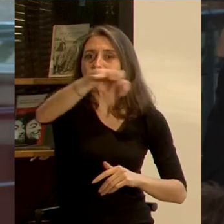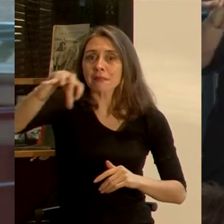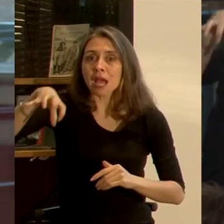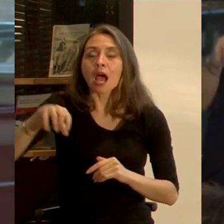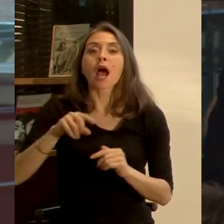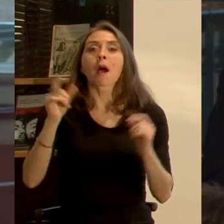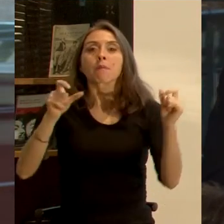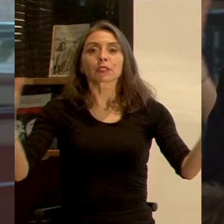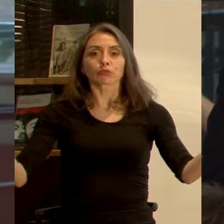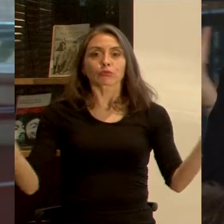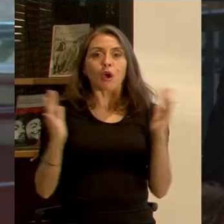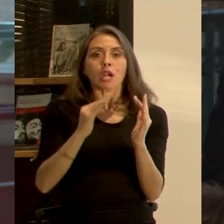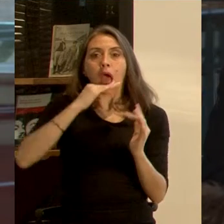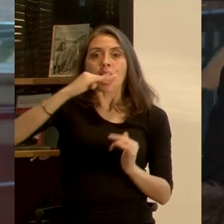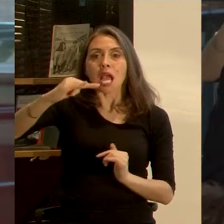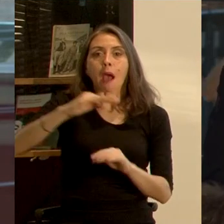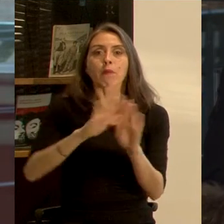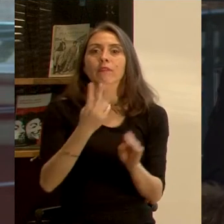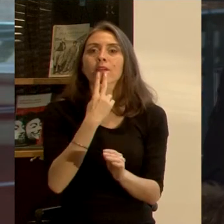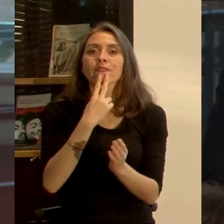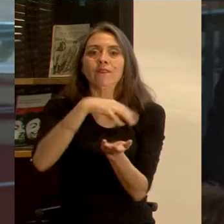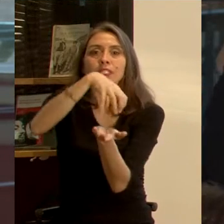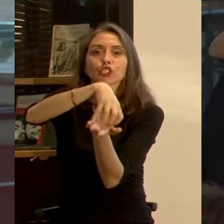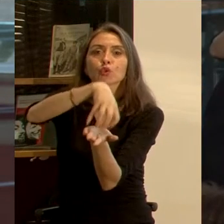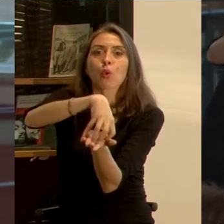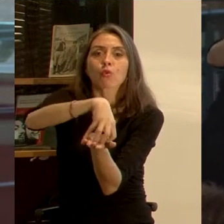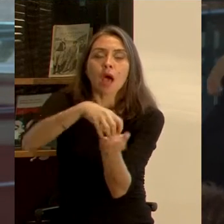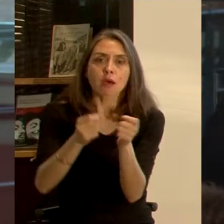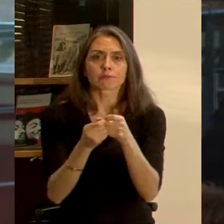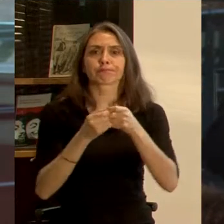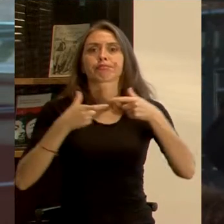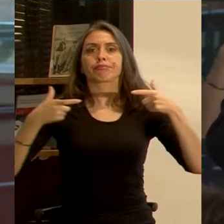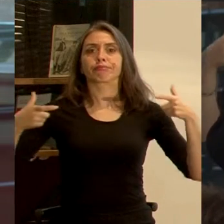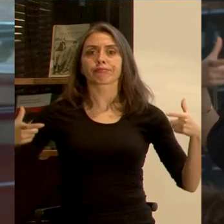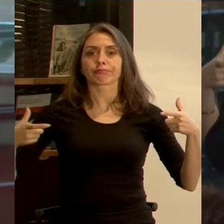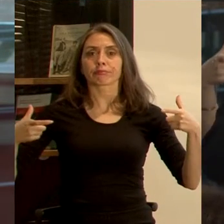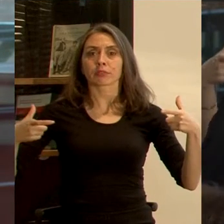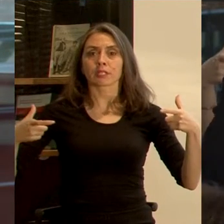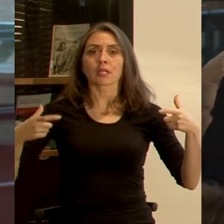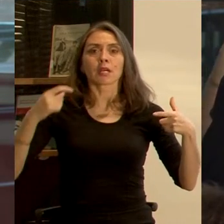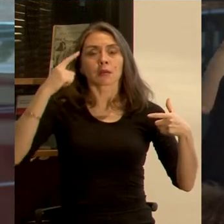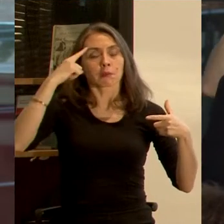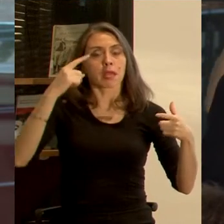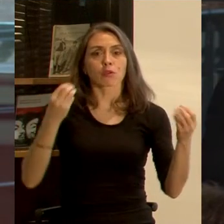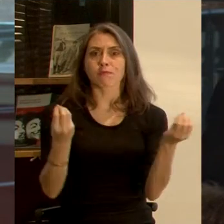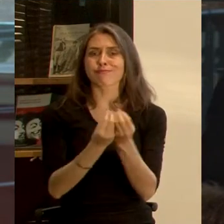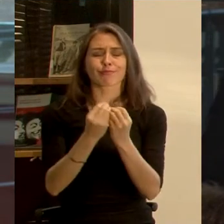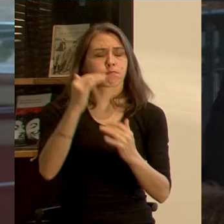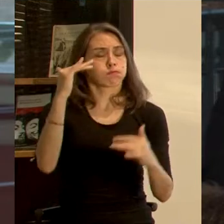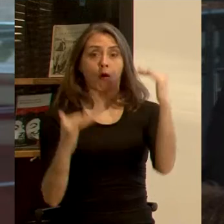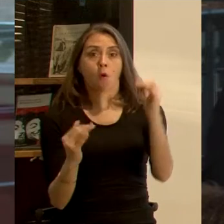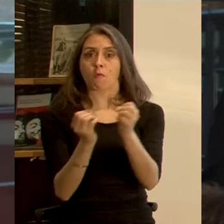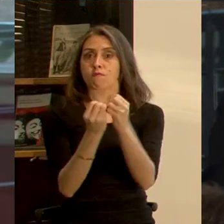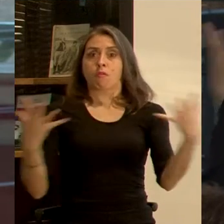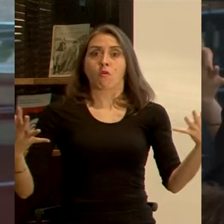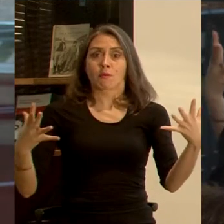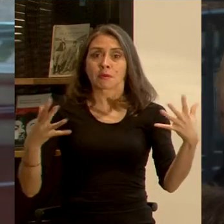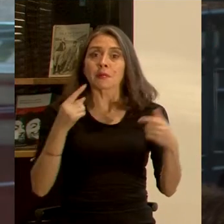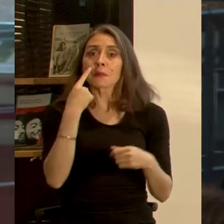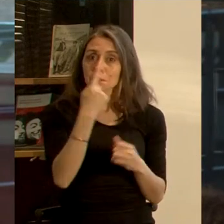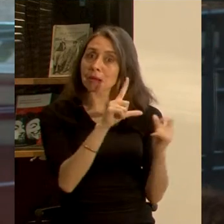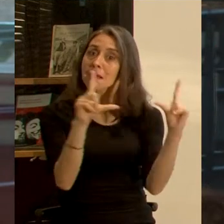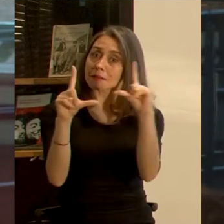los núcleos urbanos y su desarrollo explosivo, pero muchas veces desmesurado. Solo para